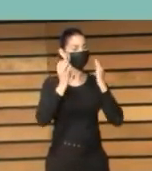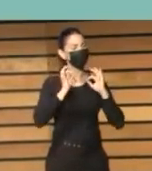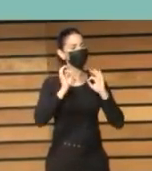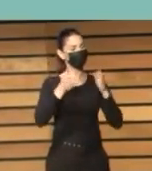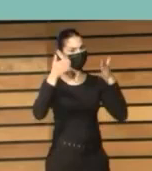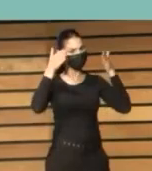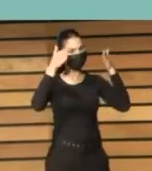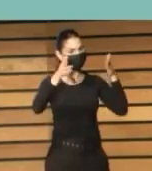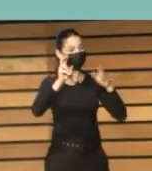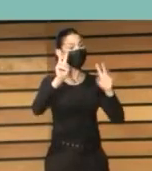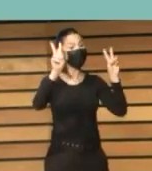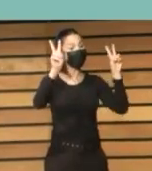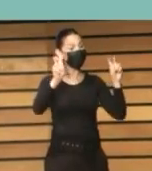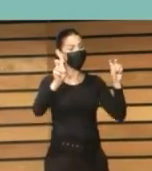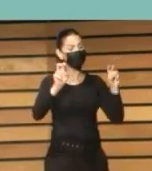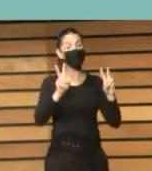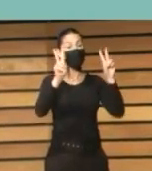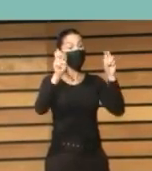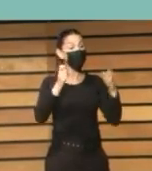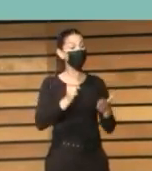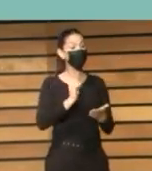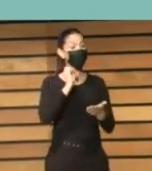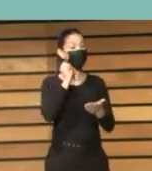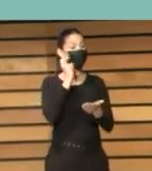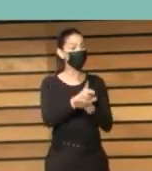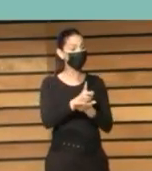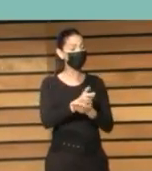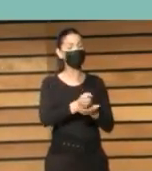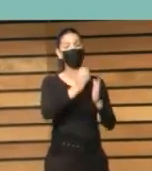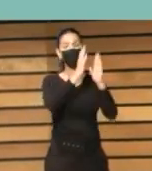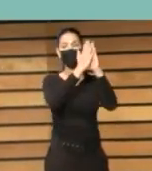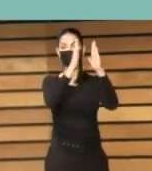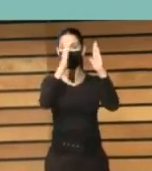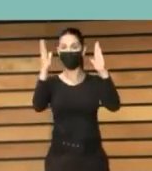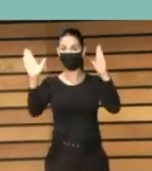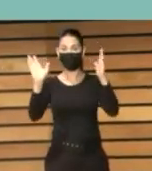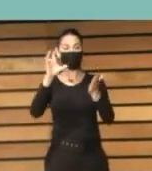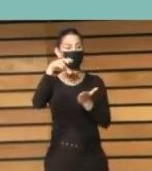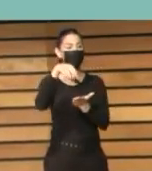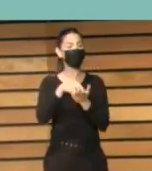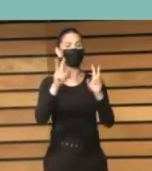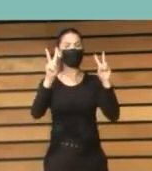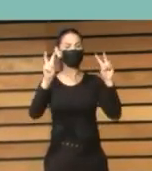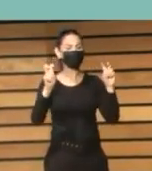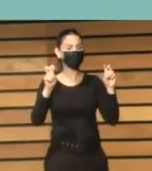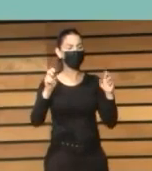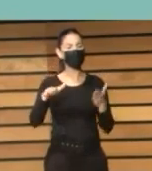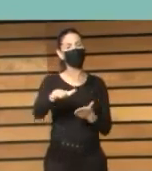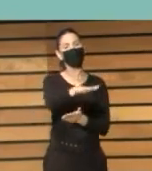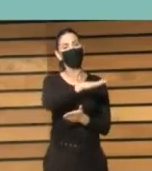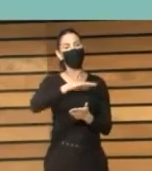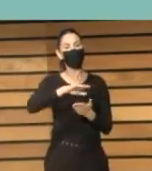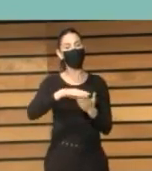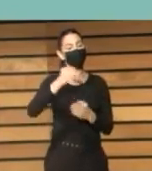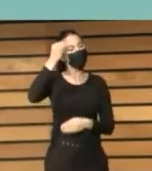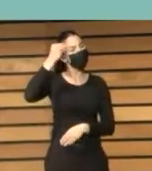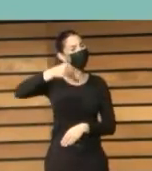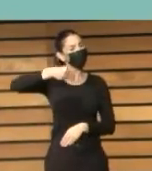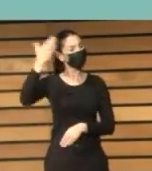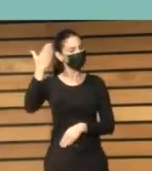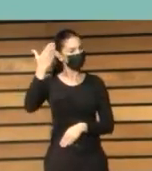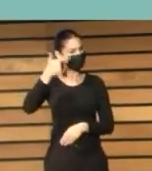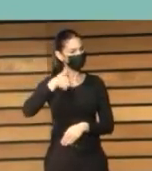a los nuevos retos de las bibliotecas públicas en el espacio virtual y presencial. Para ello contamos con la